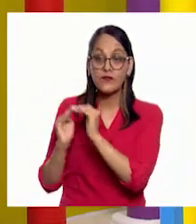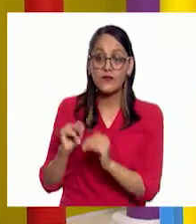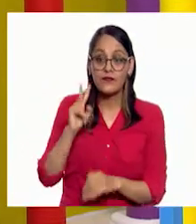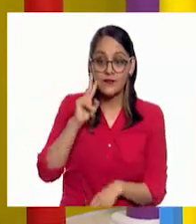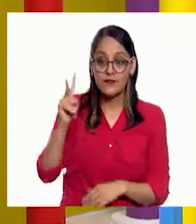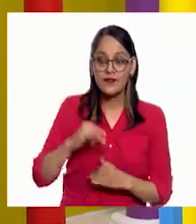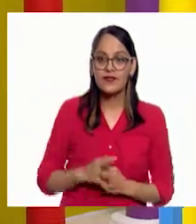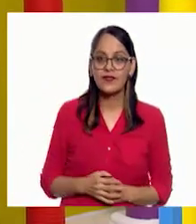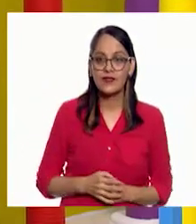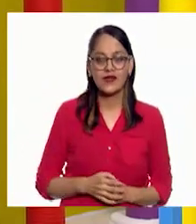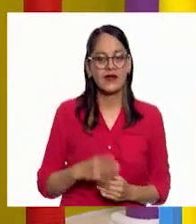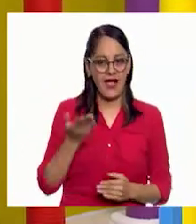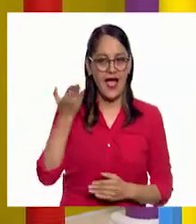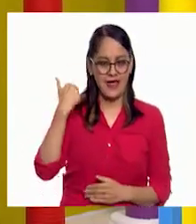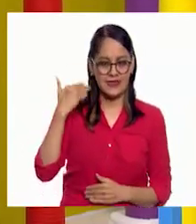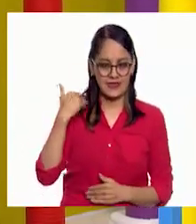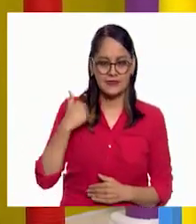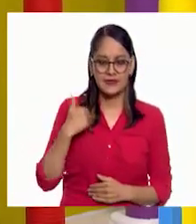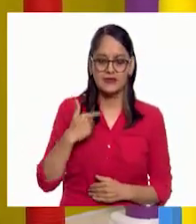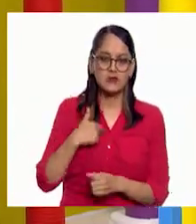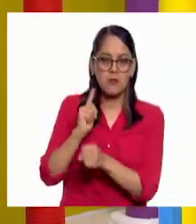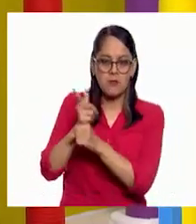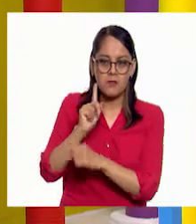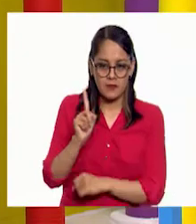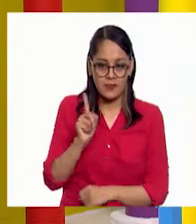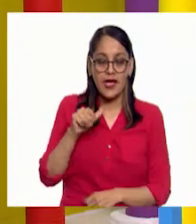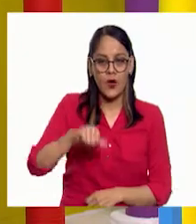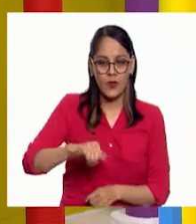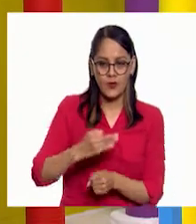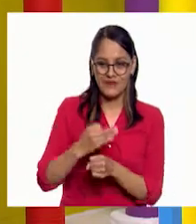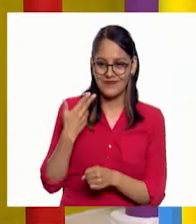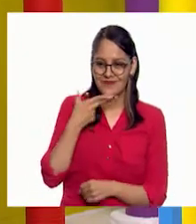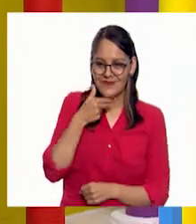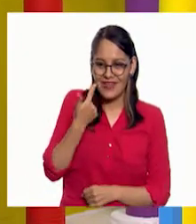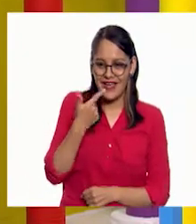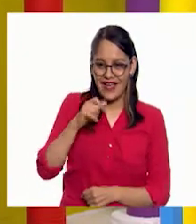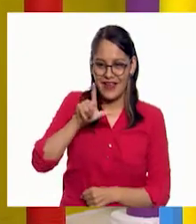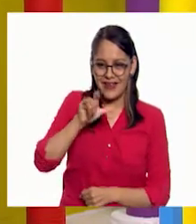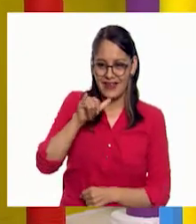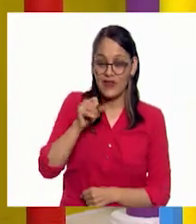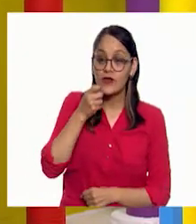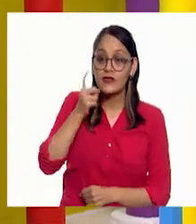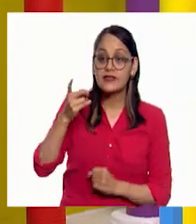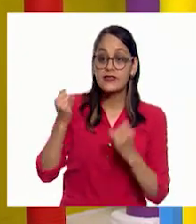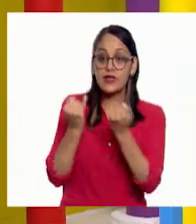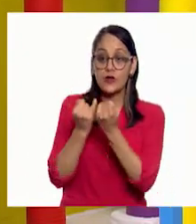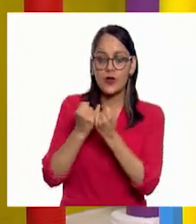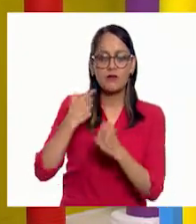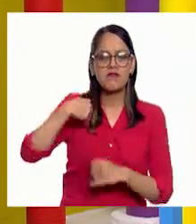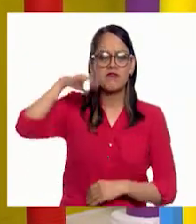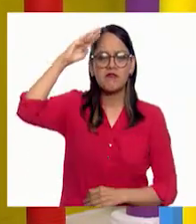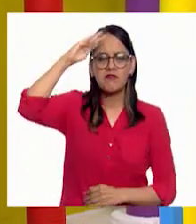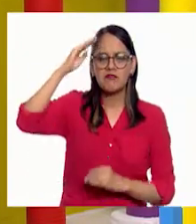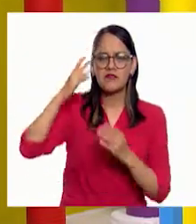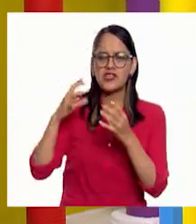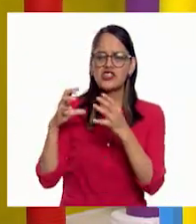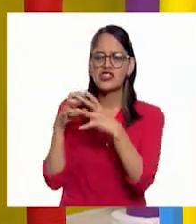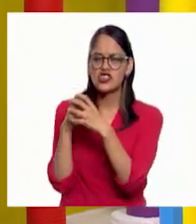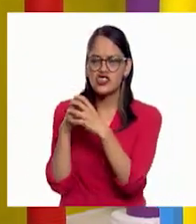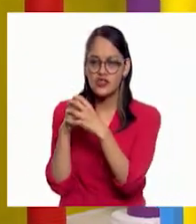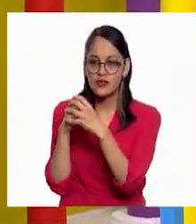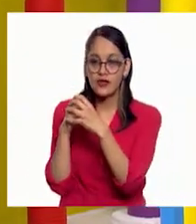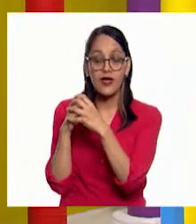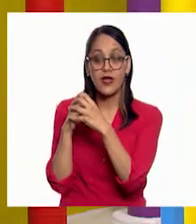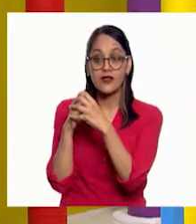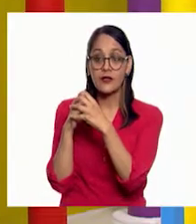percaté esa vez, que fue ahorita lo que vimos con Galileo, es que tiene abismos. Uno está pensando que la luna es muy pequeña, pero si